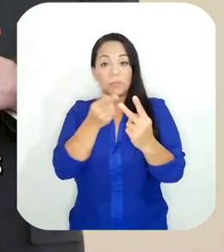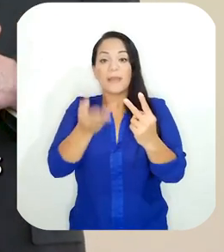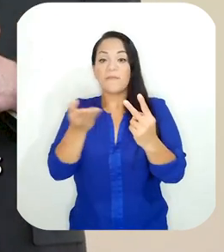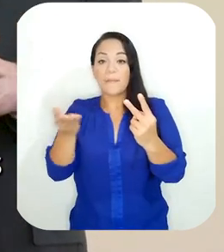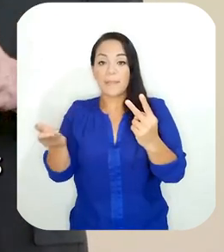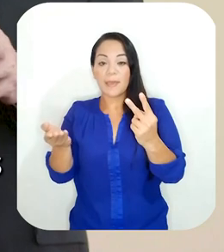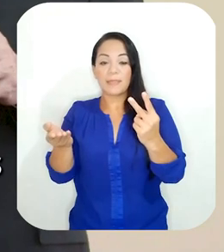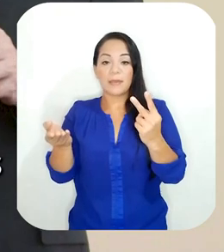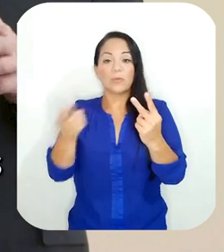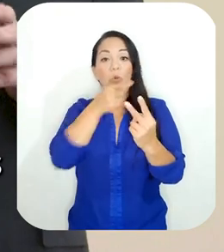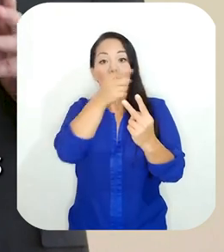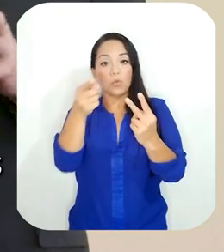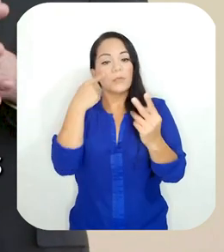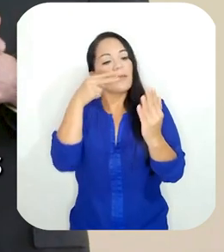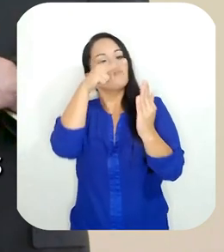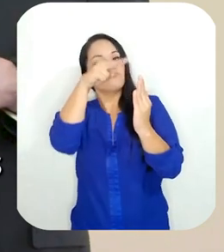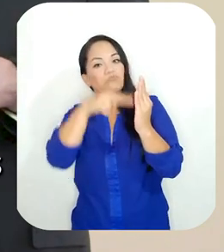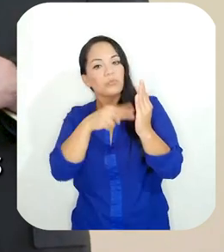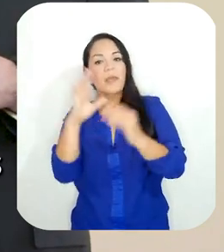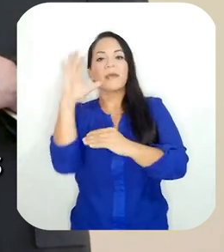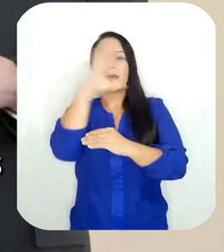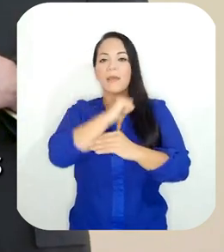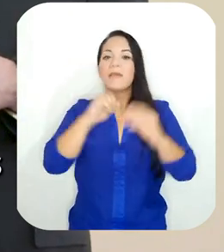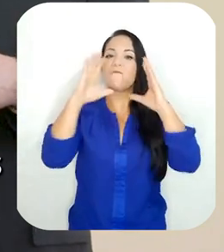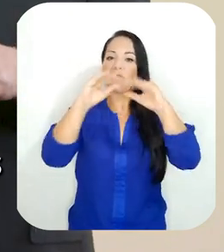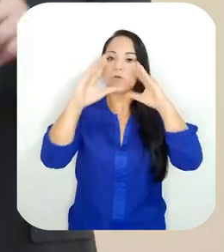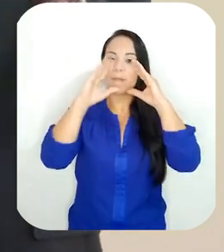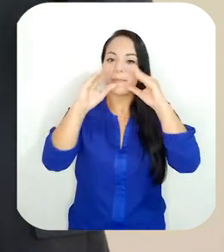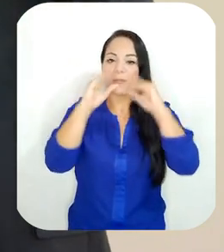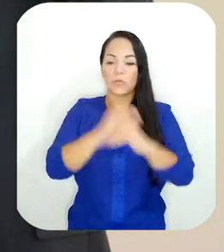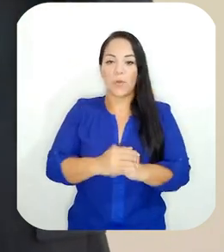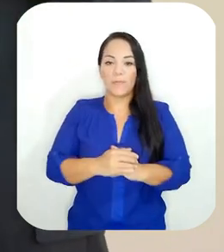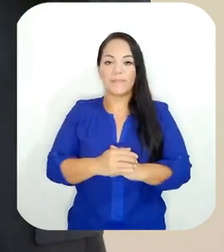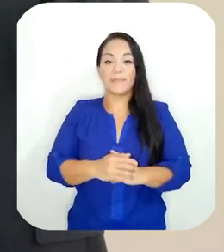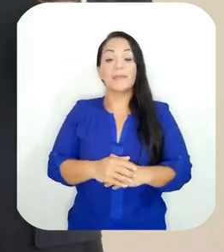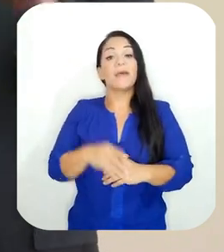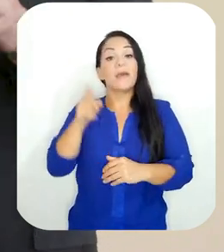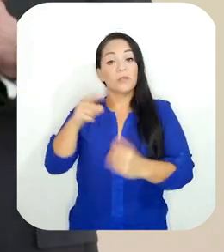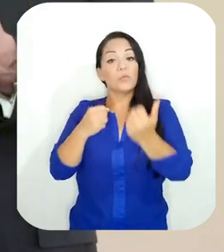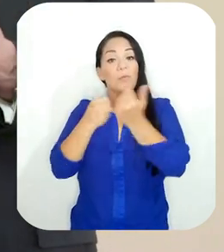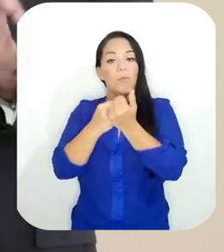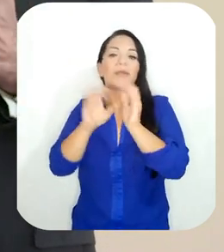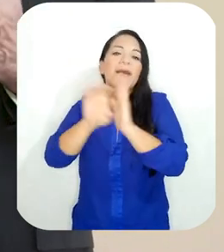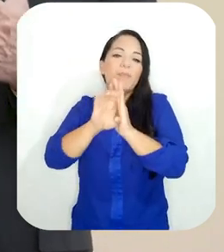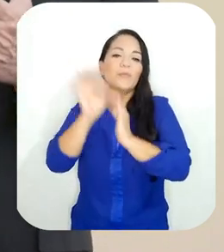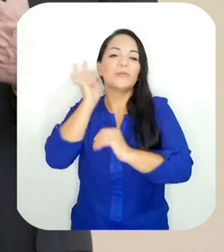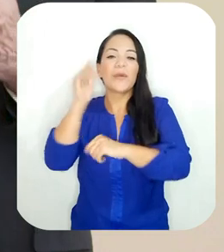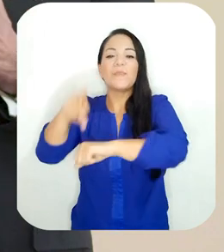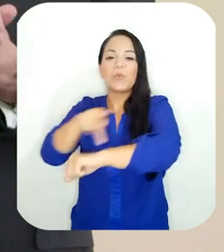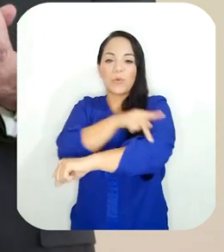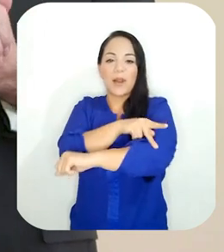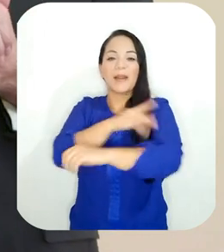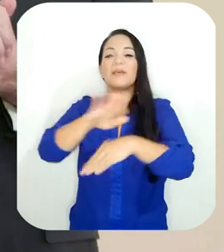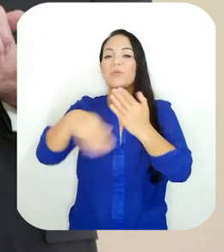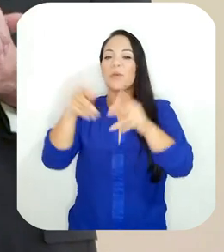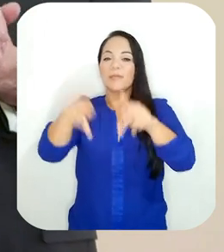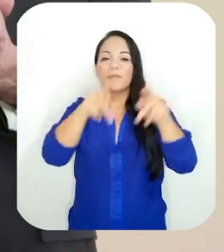En estas herramientas, usted tendrá a disposición información para que la señora E. Burral y todo el